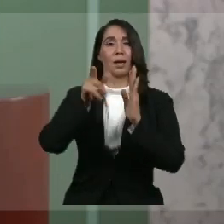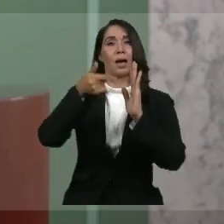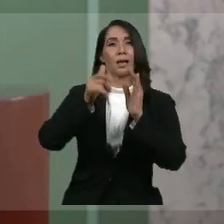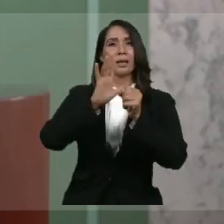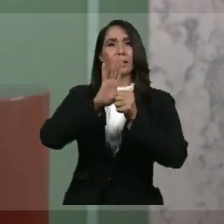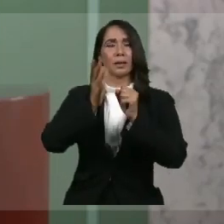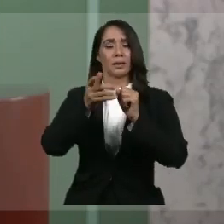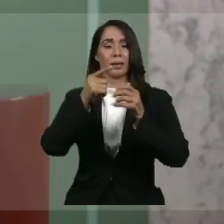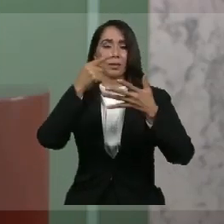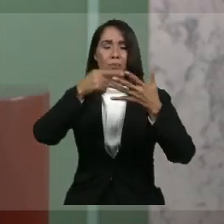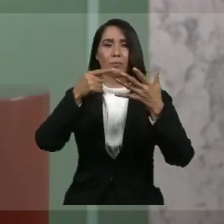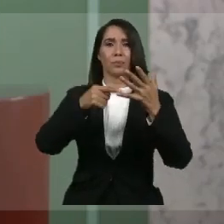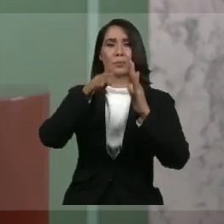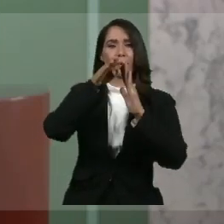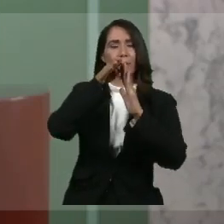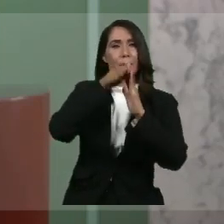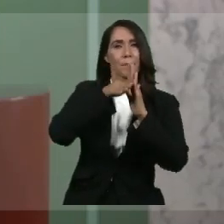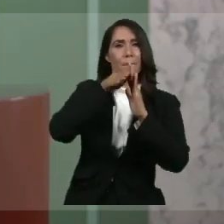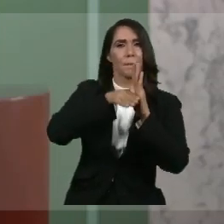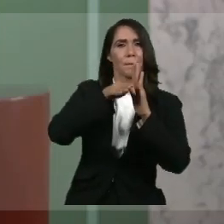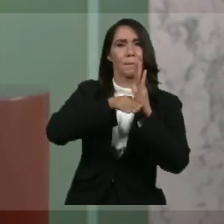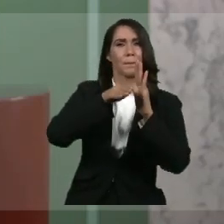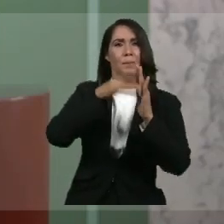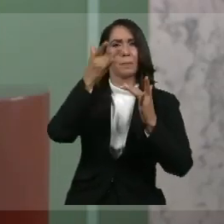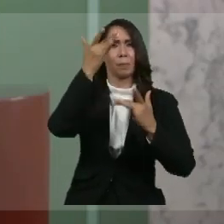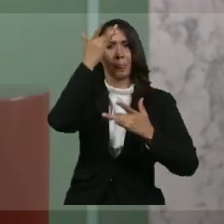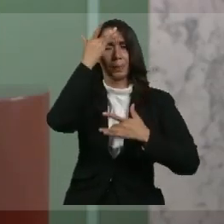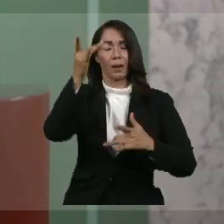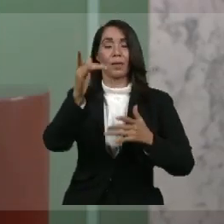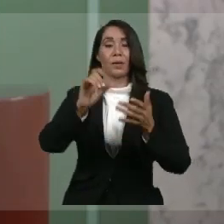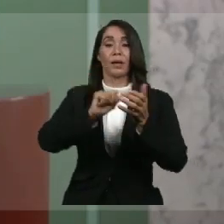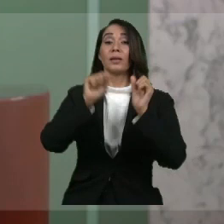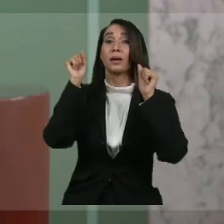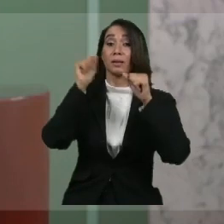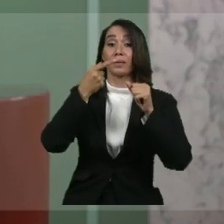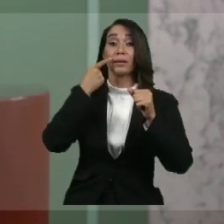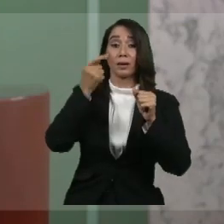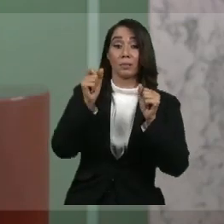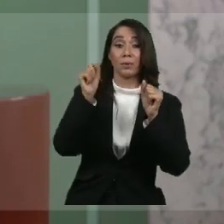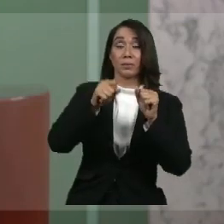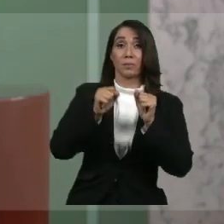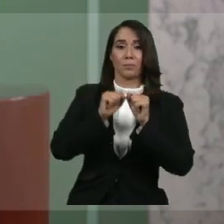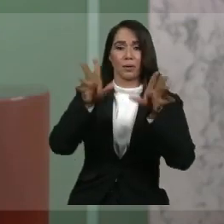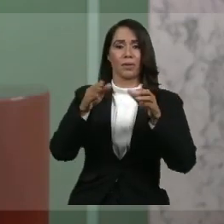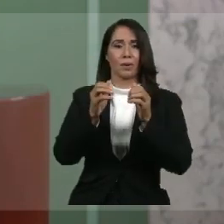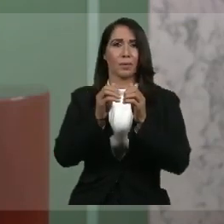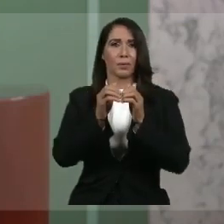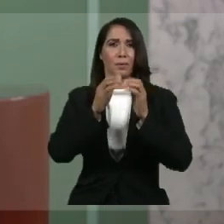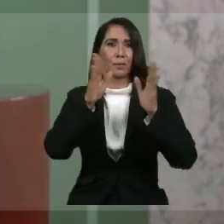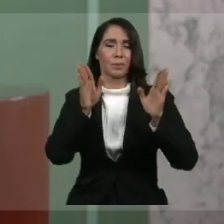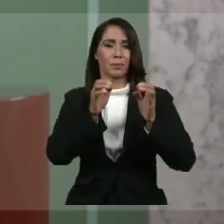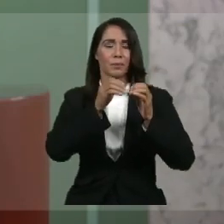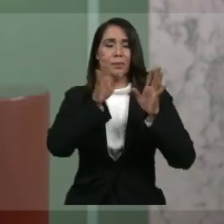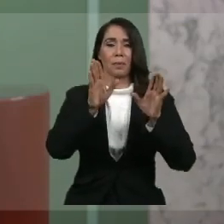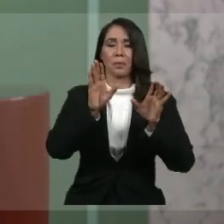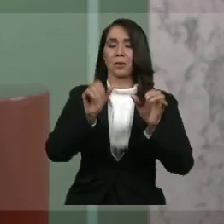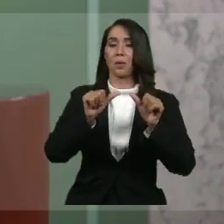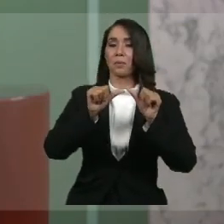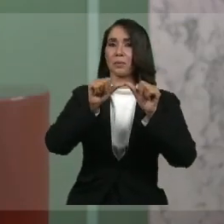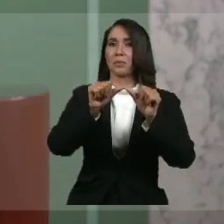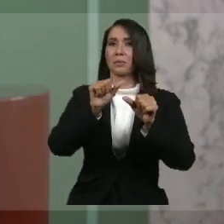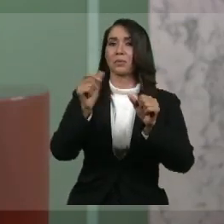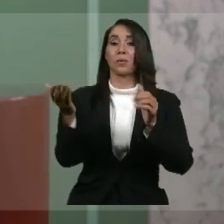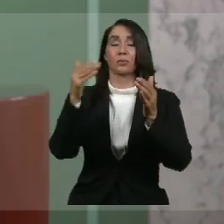nos permitan establecer que es seguro comenzar a abrir poco a poco las puertas de la actividad normal.